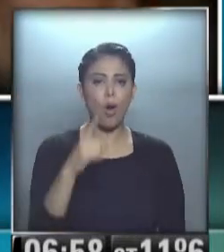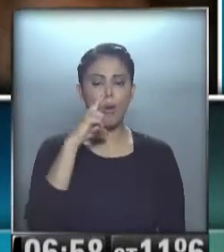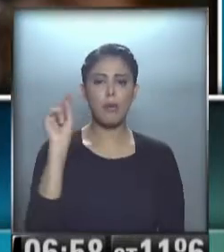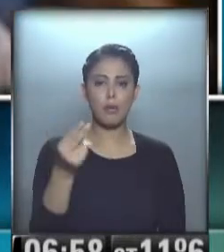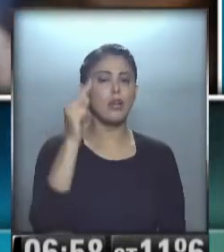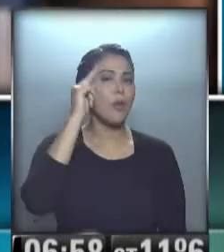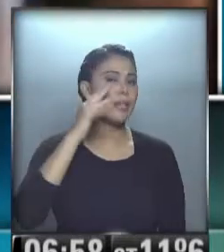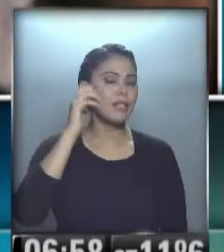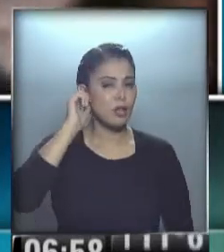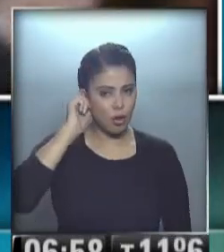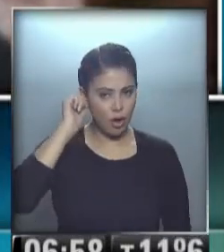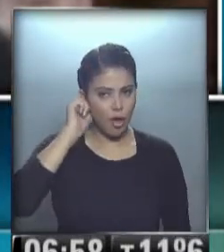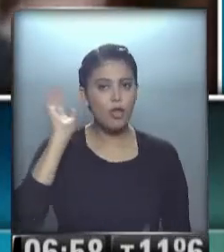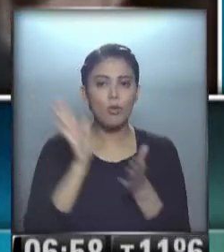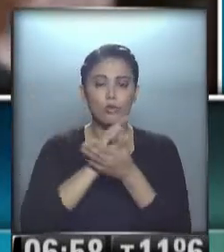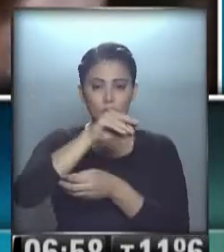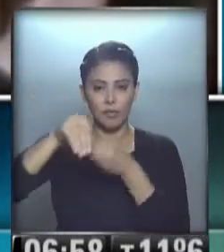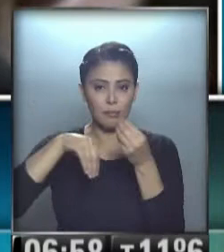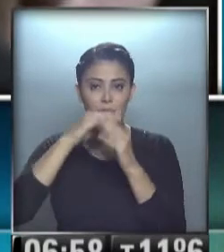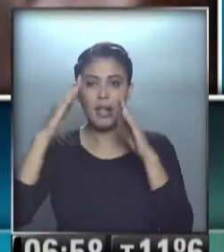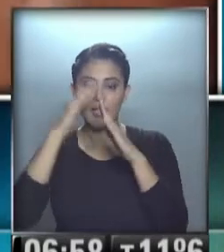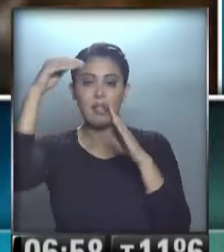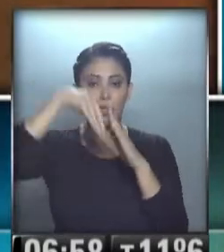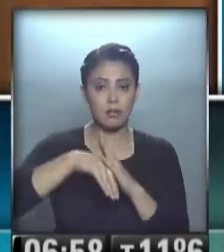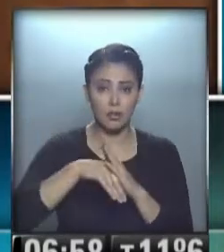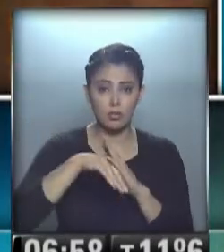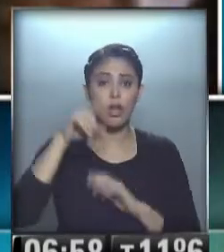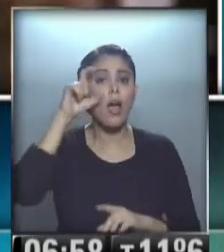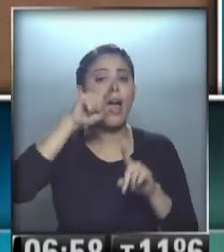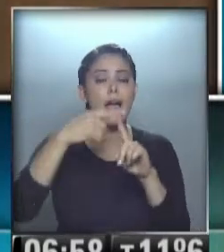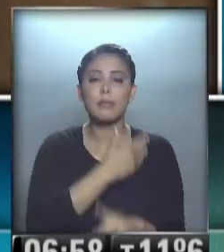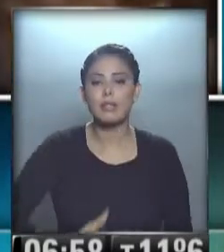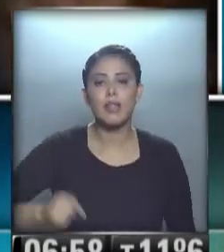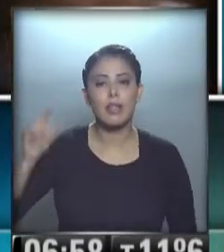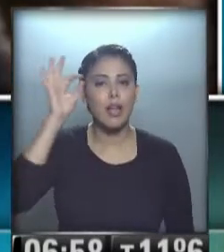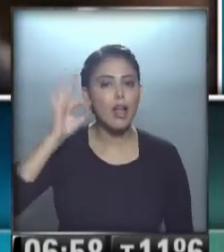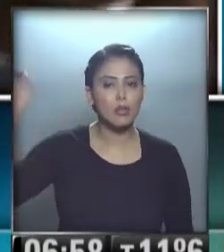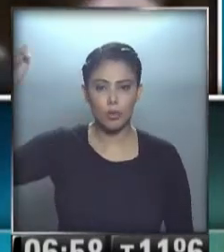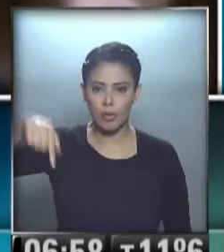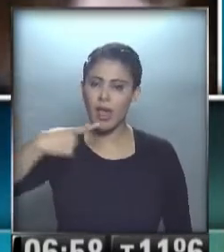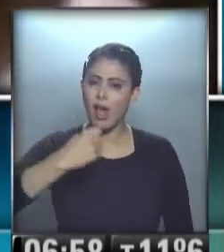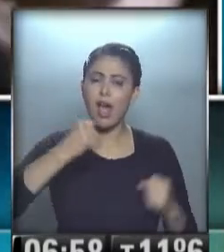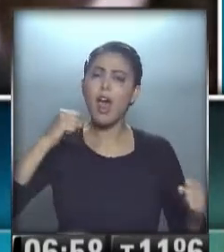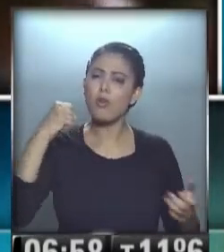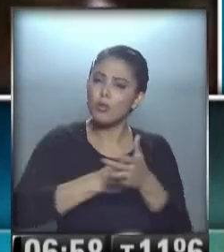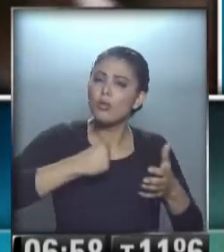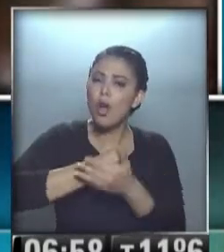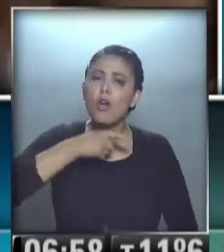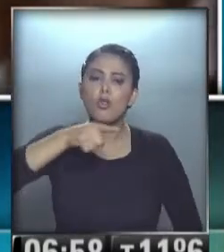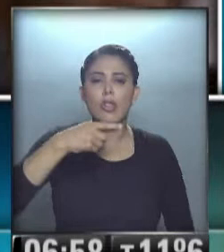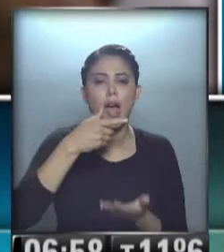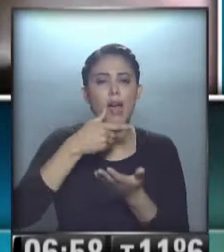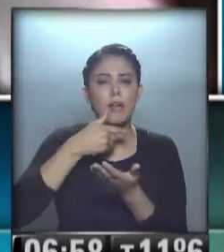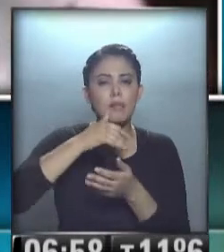a los 95 años, rodeado de su familia y en su casa de Johannesburgo, el expresidente de Sudáfrica, que fue un héroe de la lucha contra el racismo.